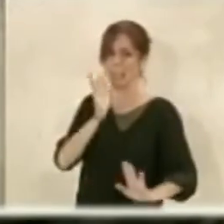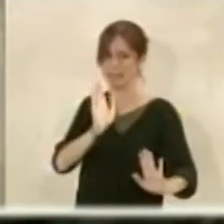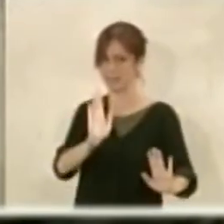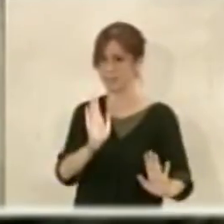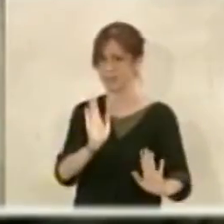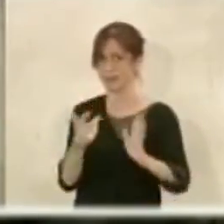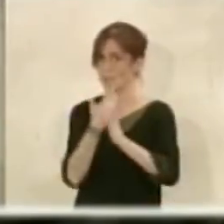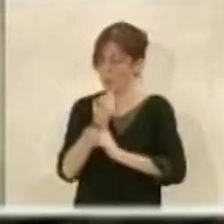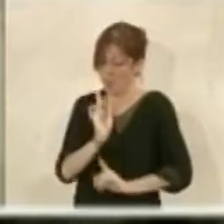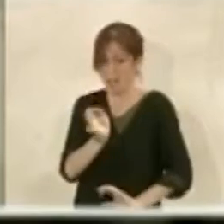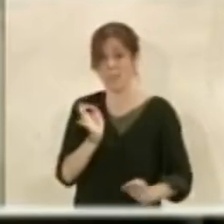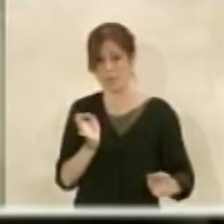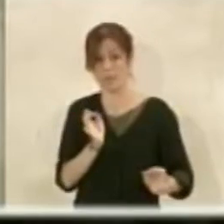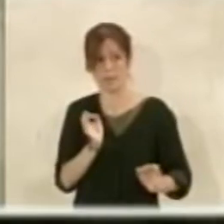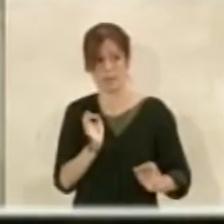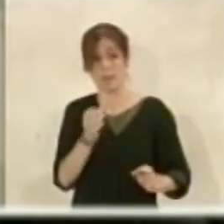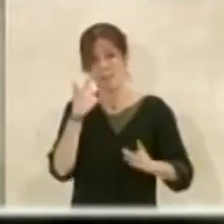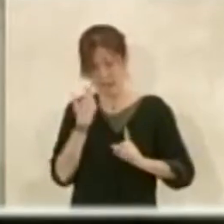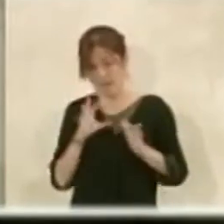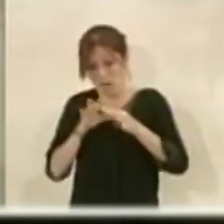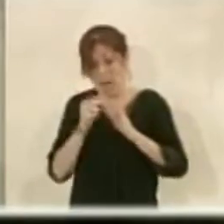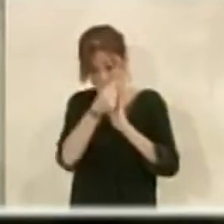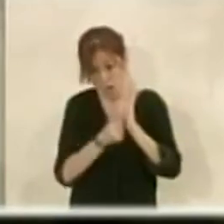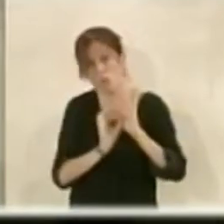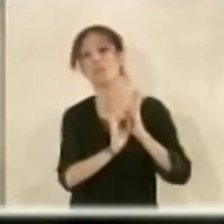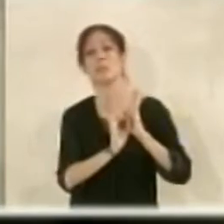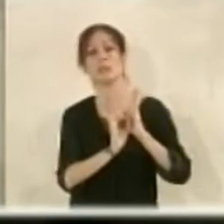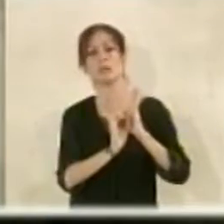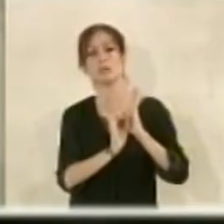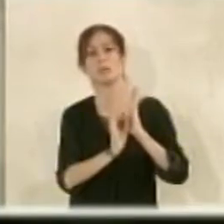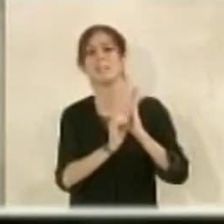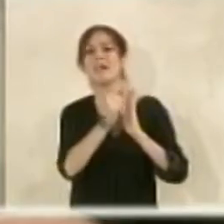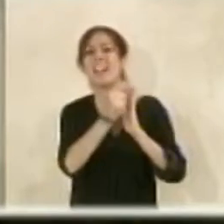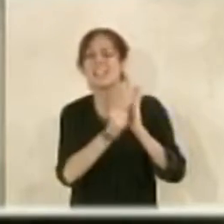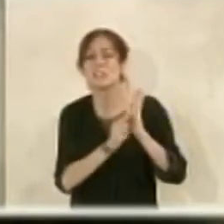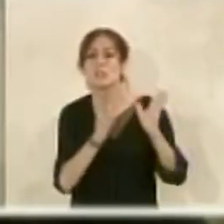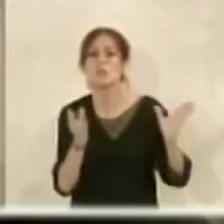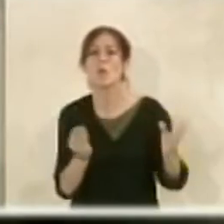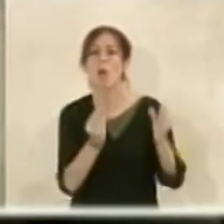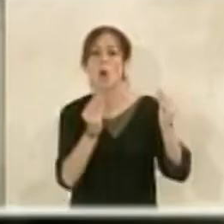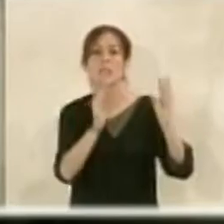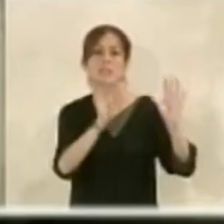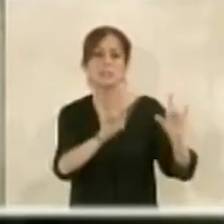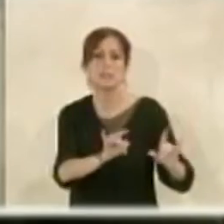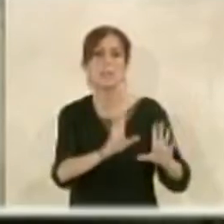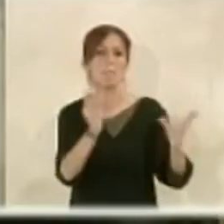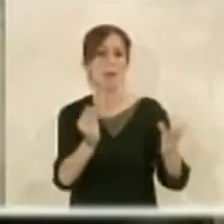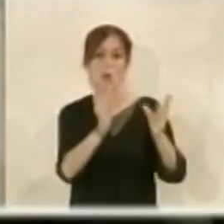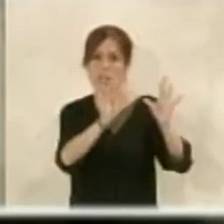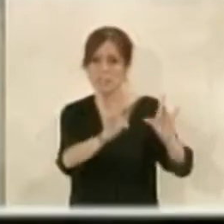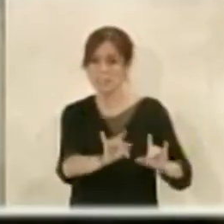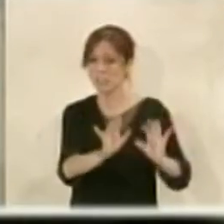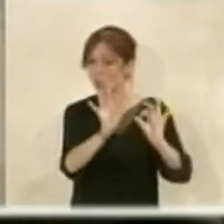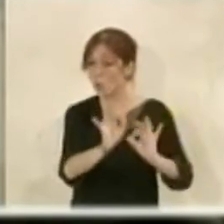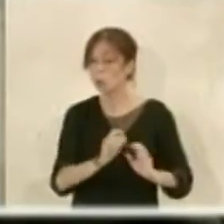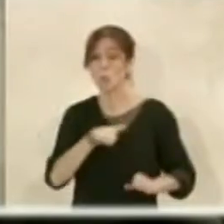aspecto ¿no? de verdad es que ciñamos lo que nos tenemos que ceñir esto mejora allí sí mejora y eso es lo